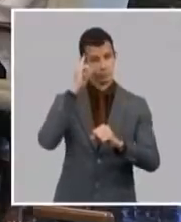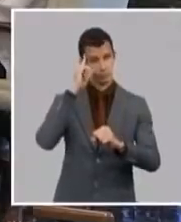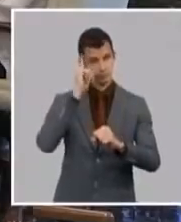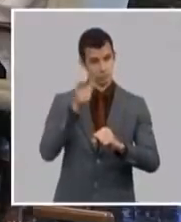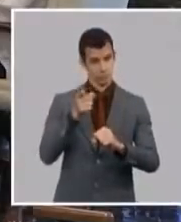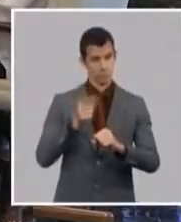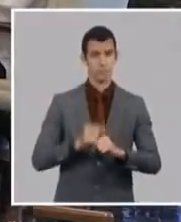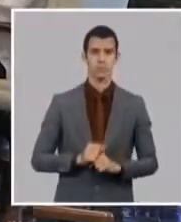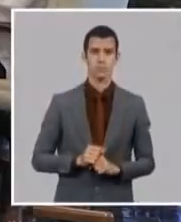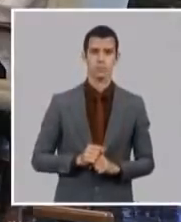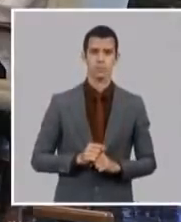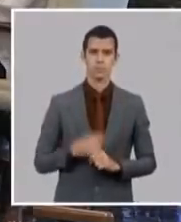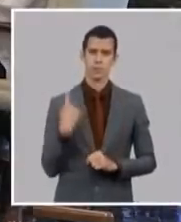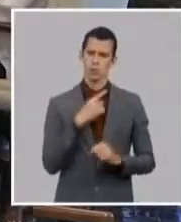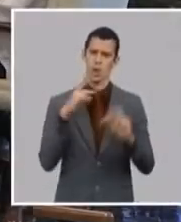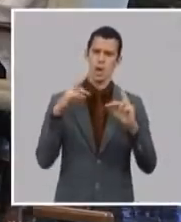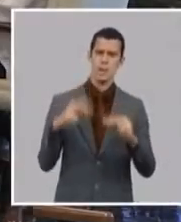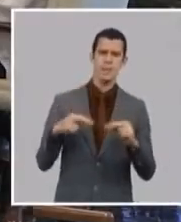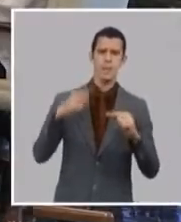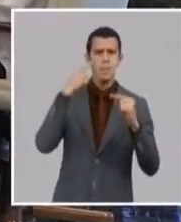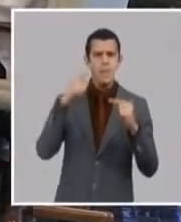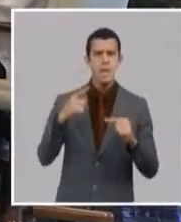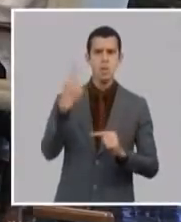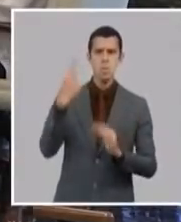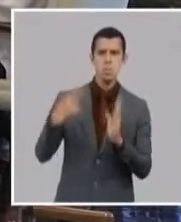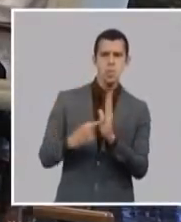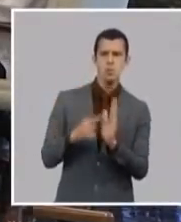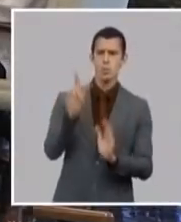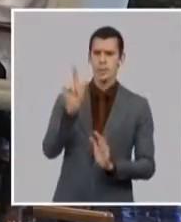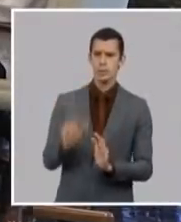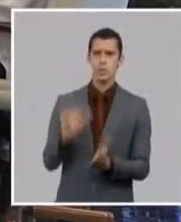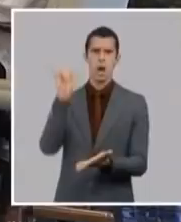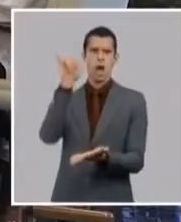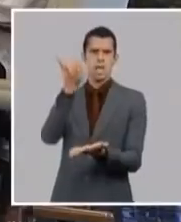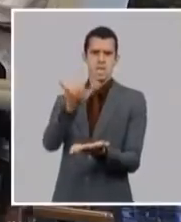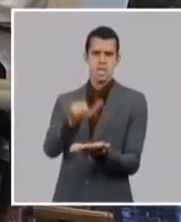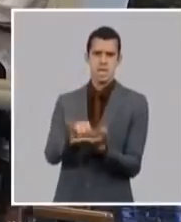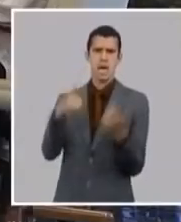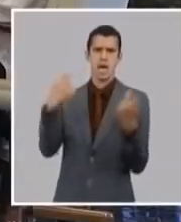de medidas que hemos aplicado para esos vuelos procedentes de Rusia que están